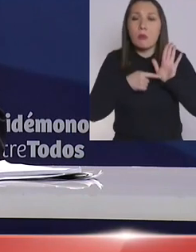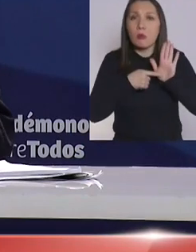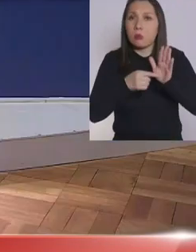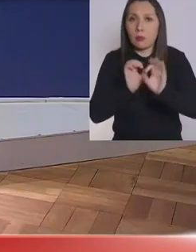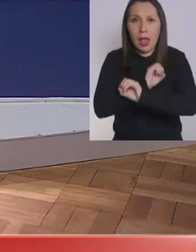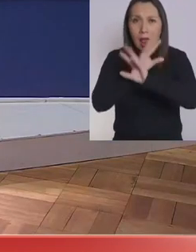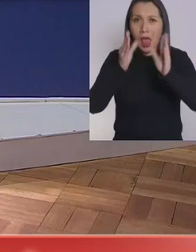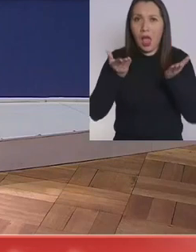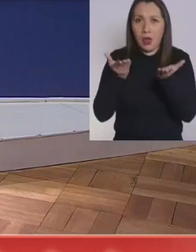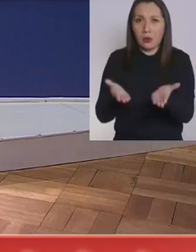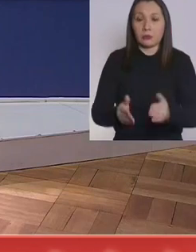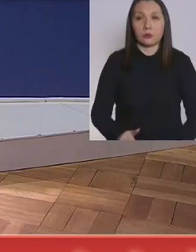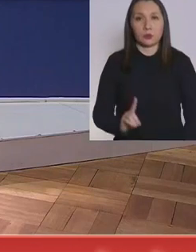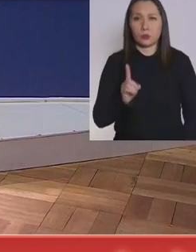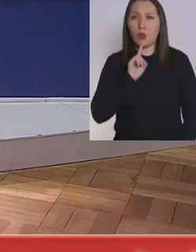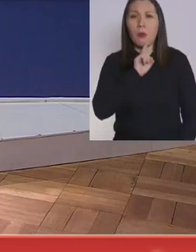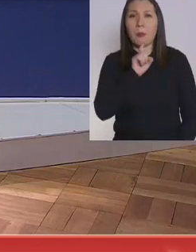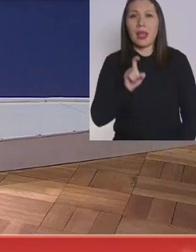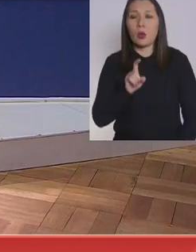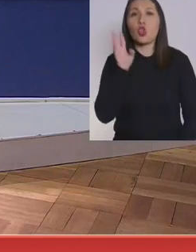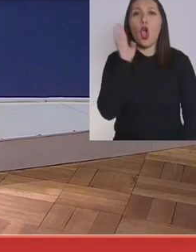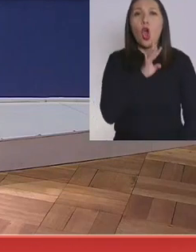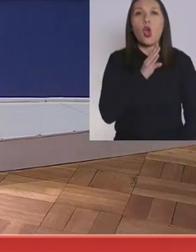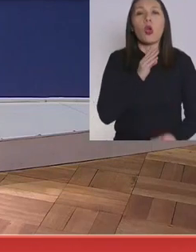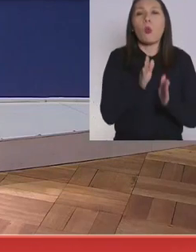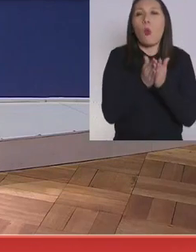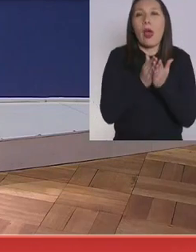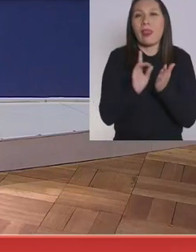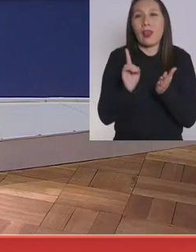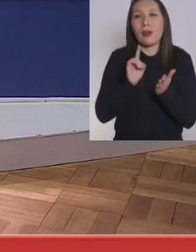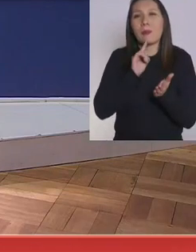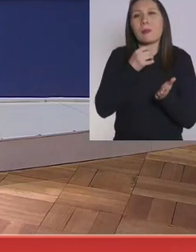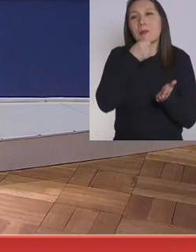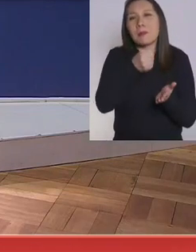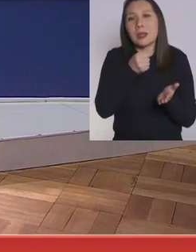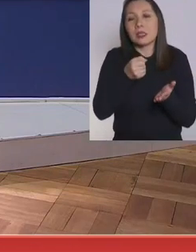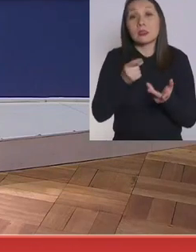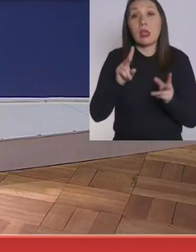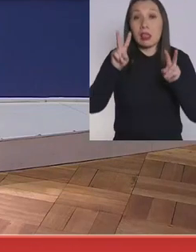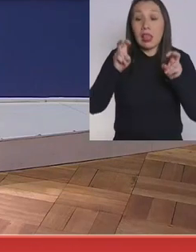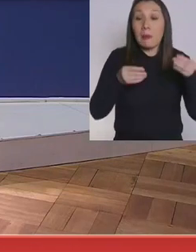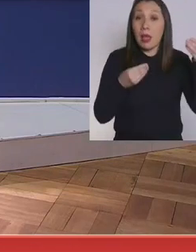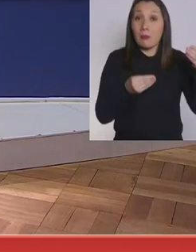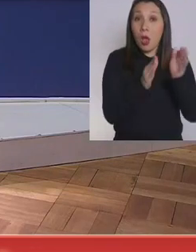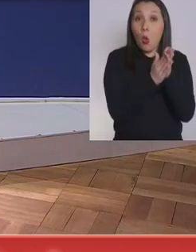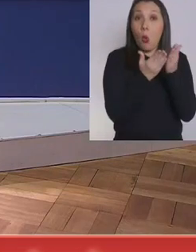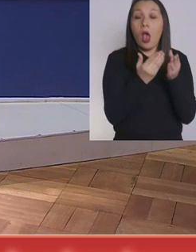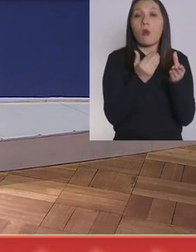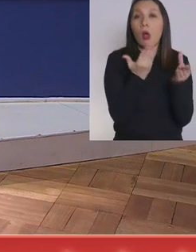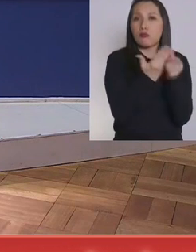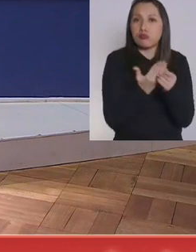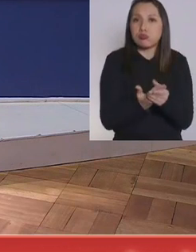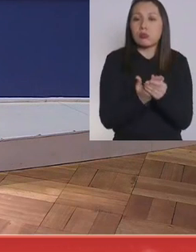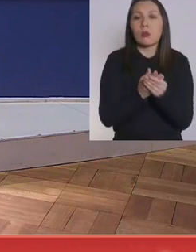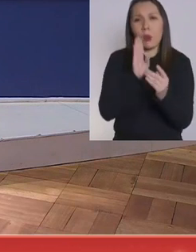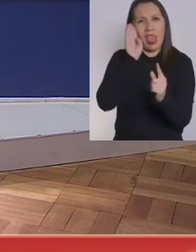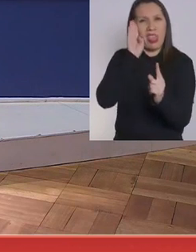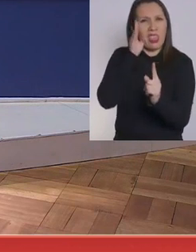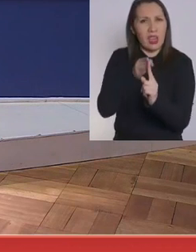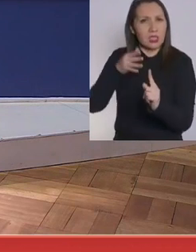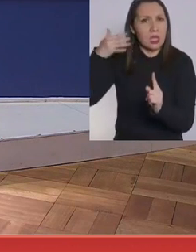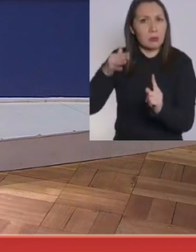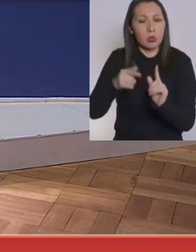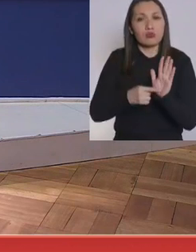pública. Sí, Ministro, no se lo pregunto por el color del cuaderno, se lo pregunto porque si el documento de cuestión fue utilizado como sustento, complemento directo y